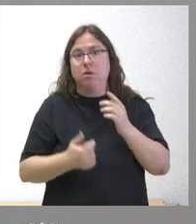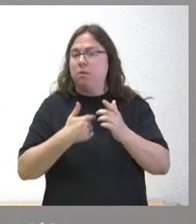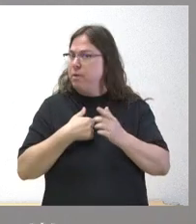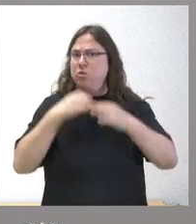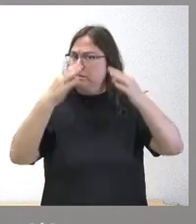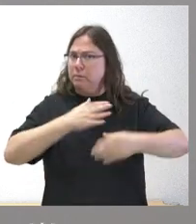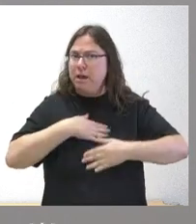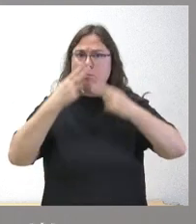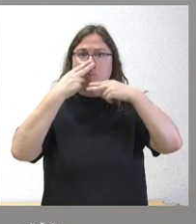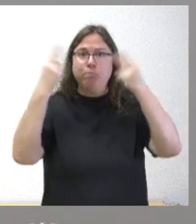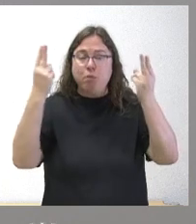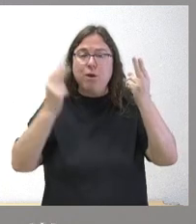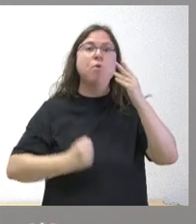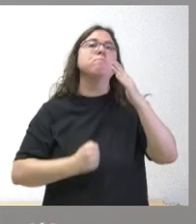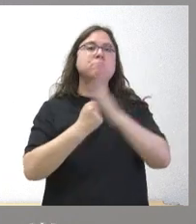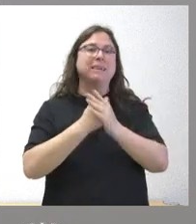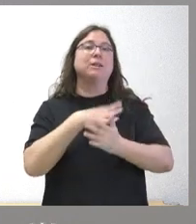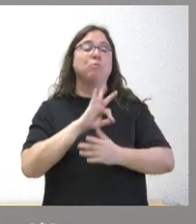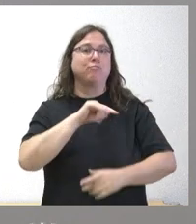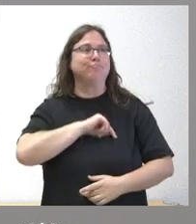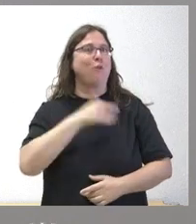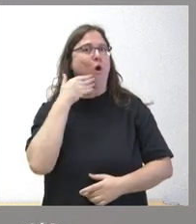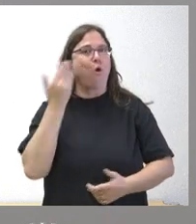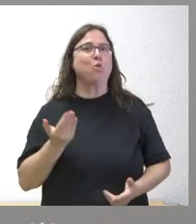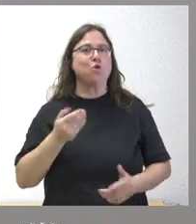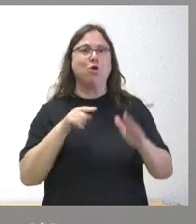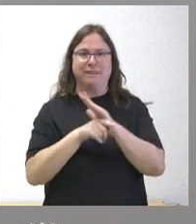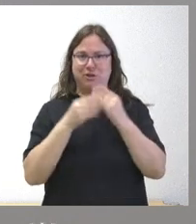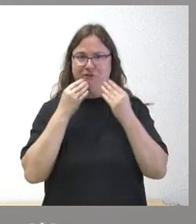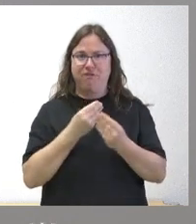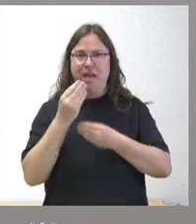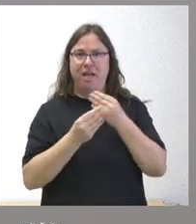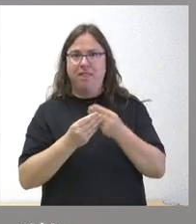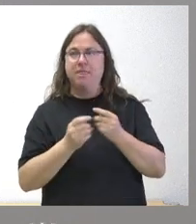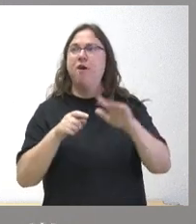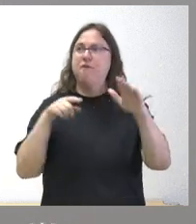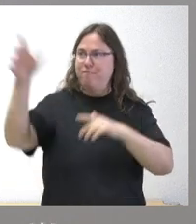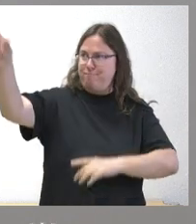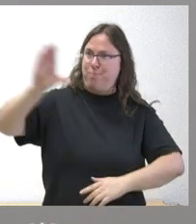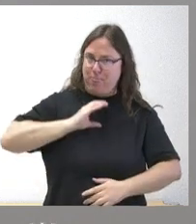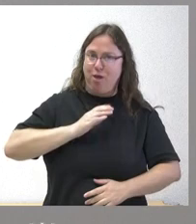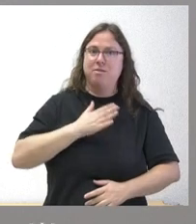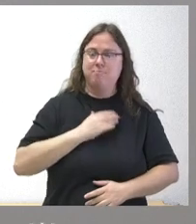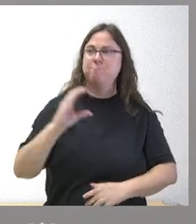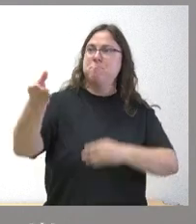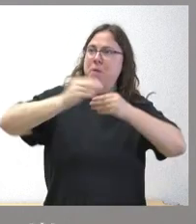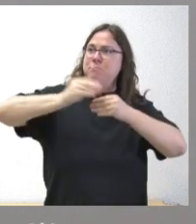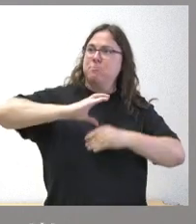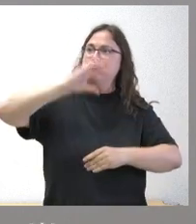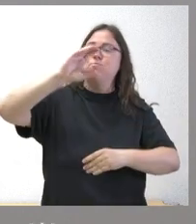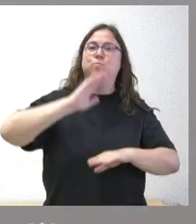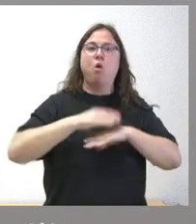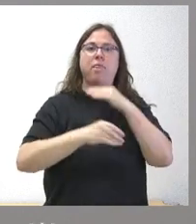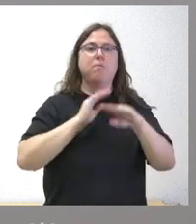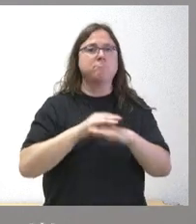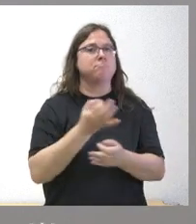público lo más que podamos porque estamos muy orgullosos de gestionarlos bien de hacernos acreedores estos fondos de que se nos den cantidades adicionales como consecuencia